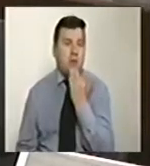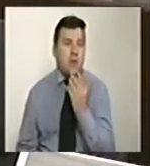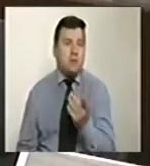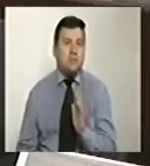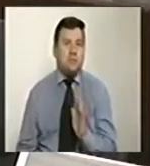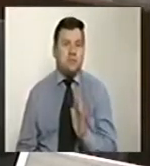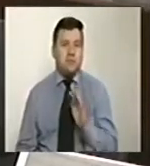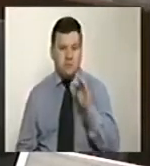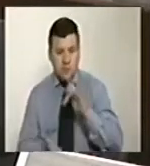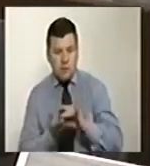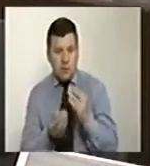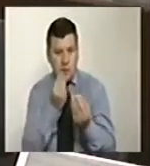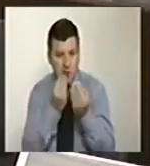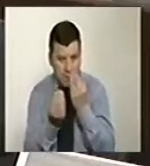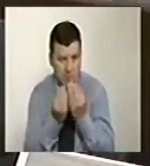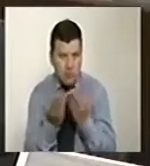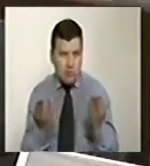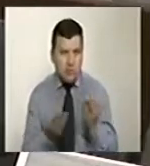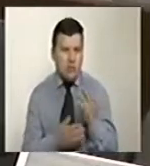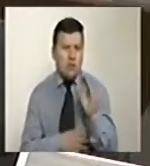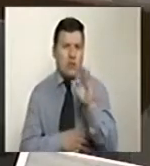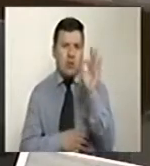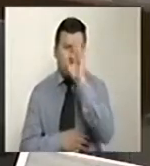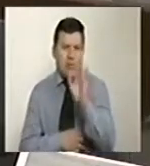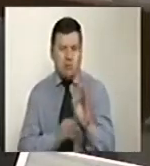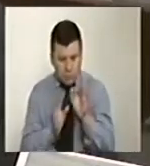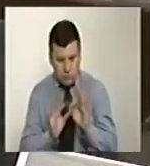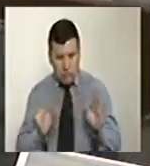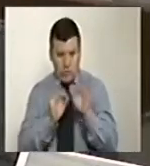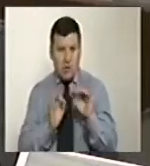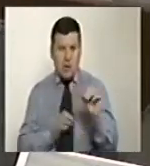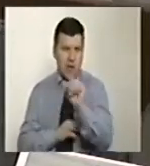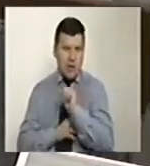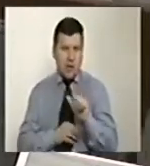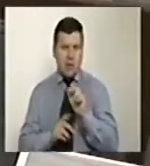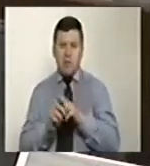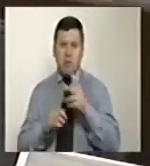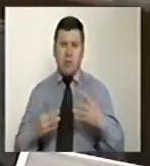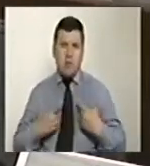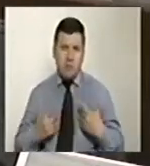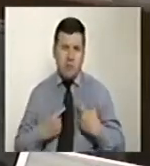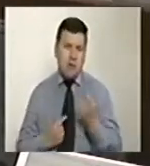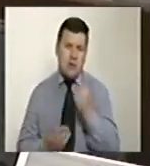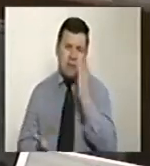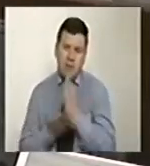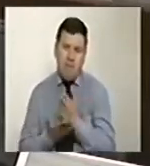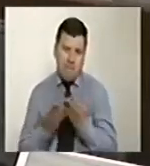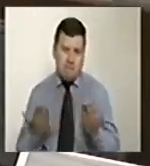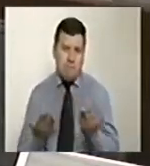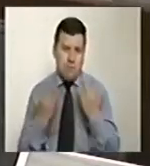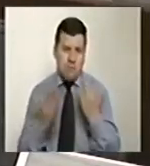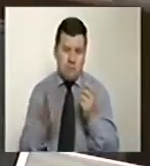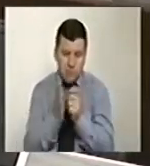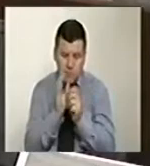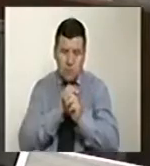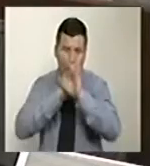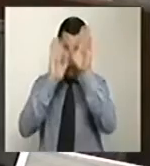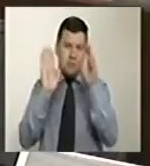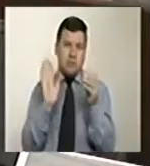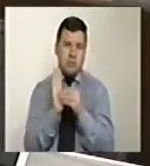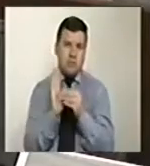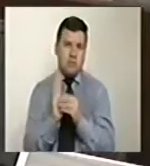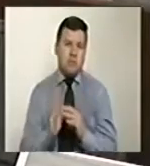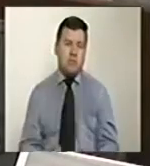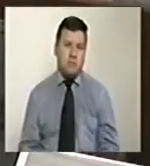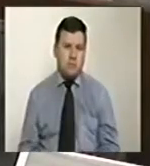casos de inasistencia alimentaria donde un porcentaje importante de mujeres son víctimas de ese delito vale la pena aclarar que